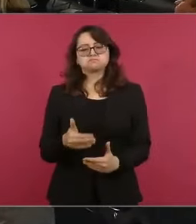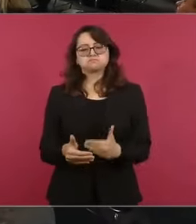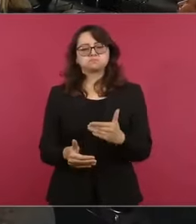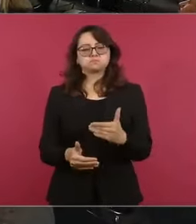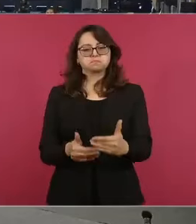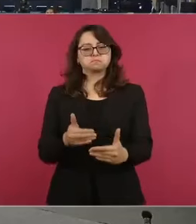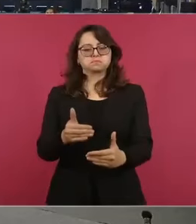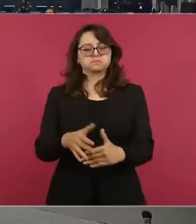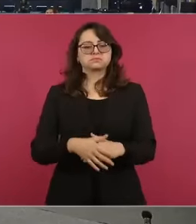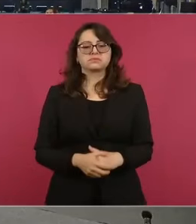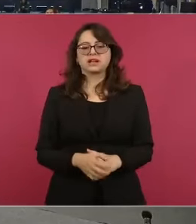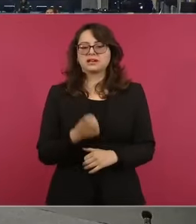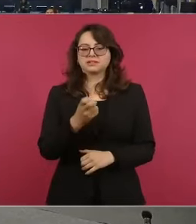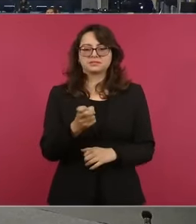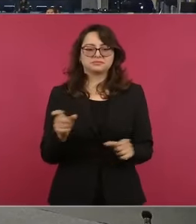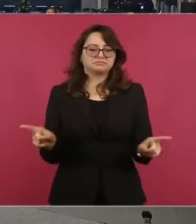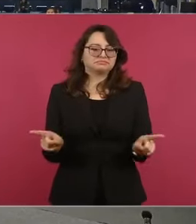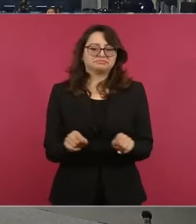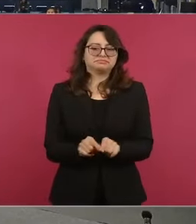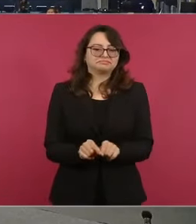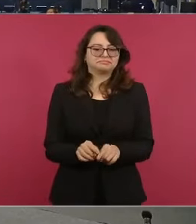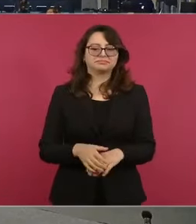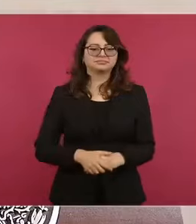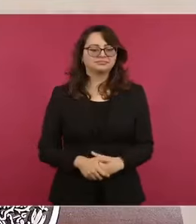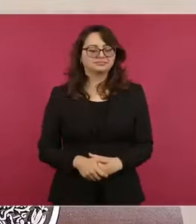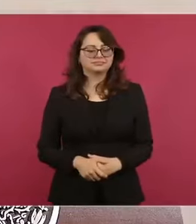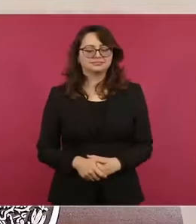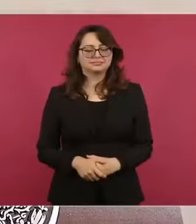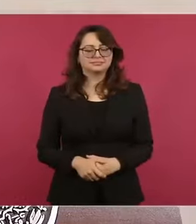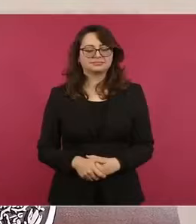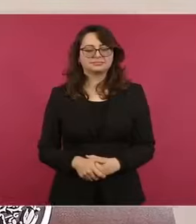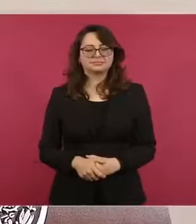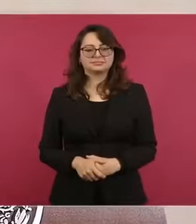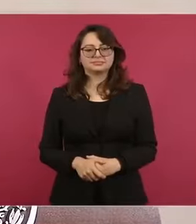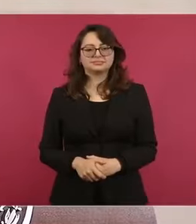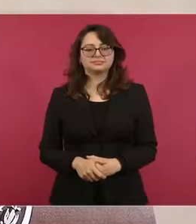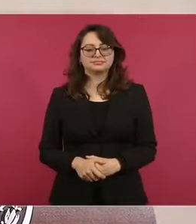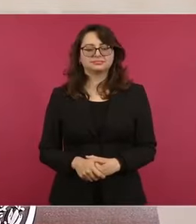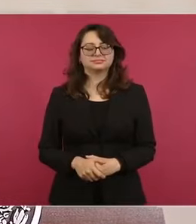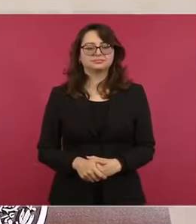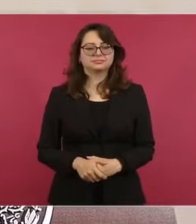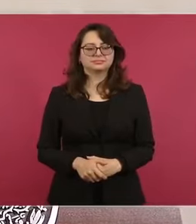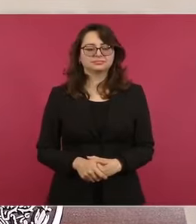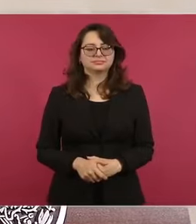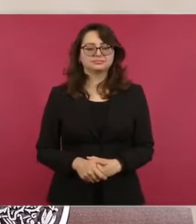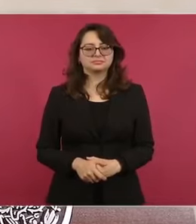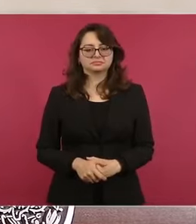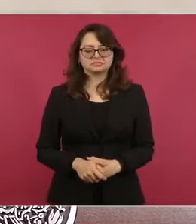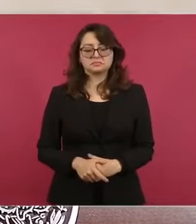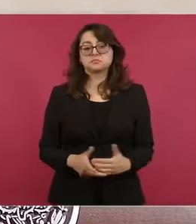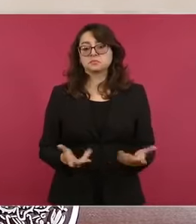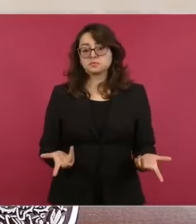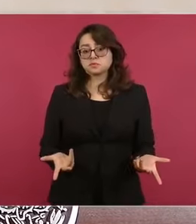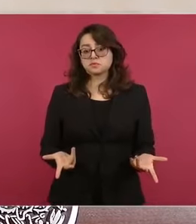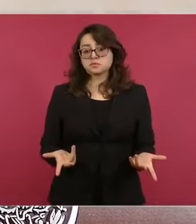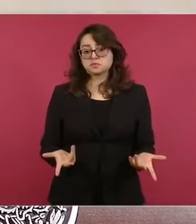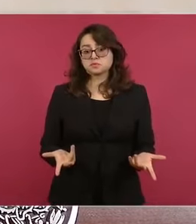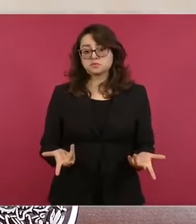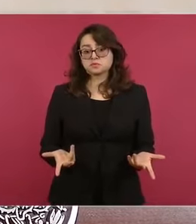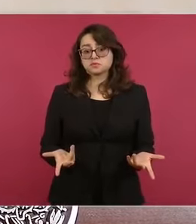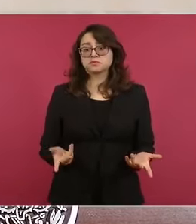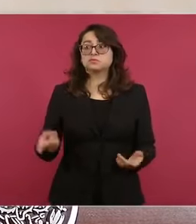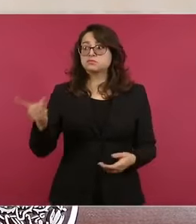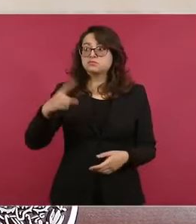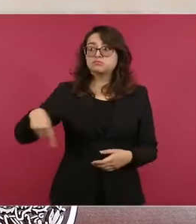Eso es todo lo que está sucediendo y es muy válido el que se